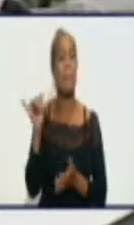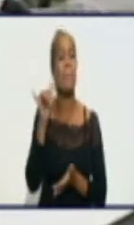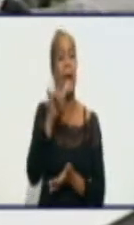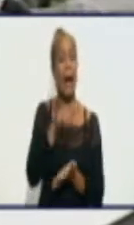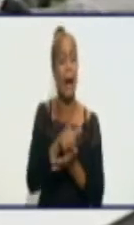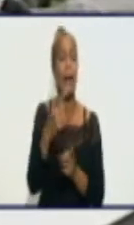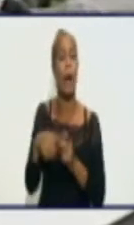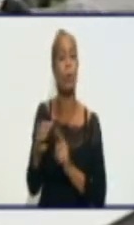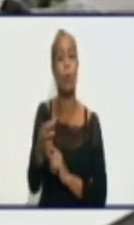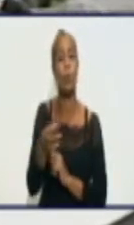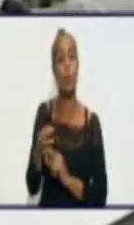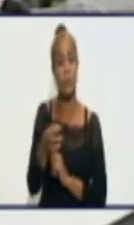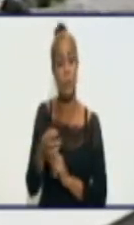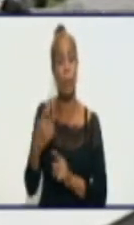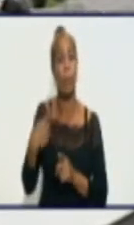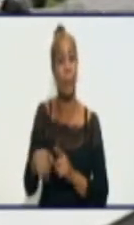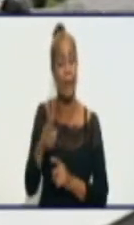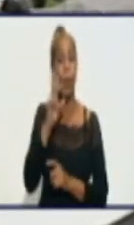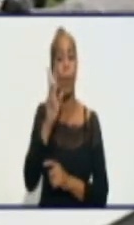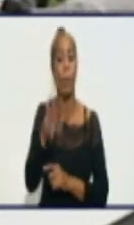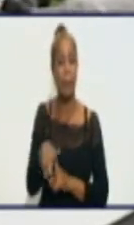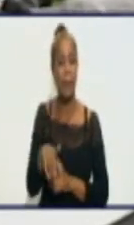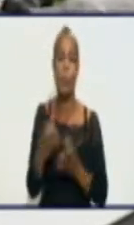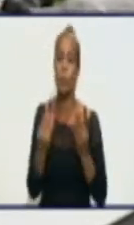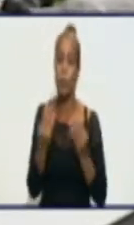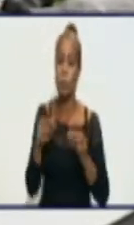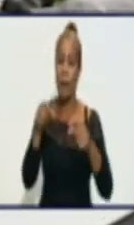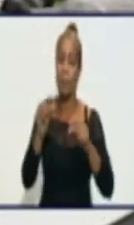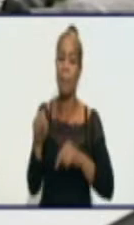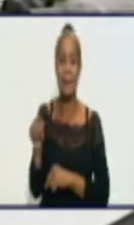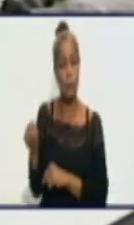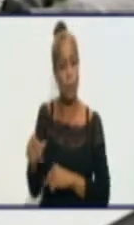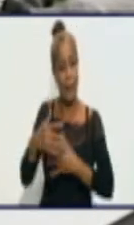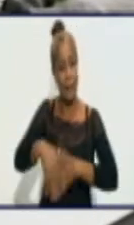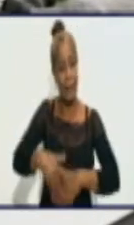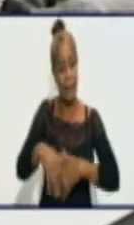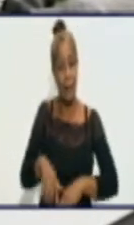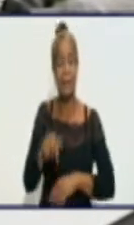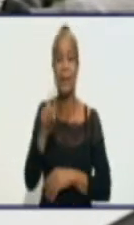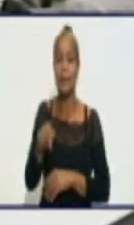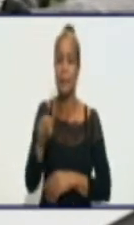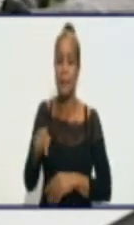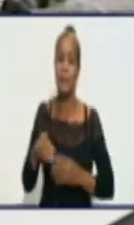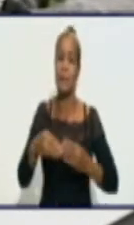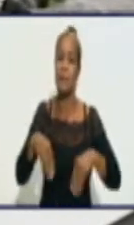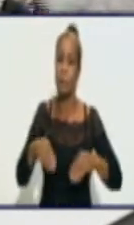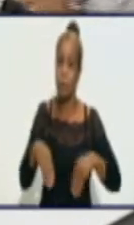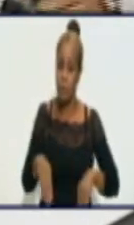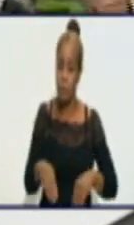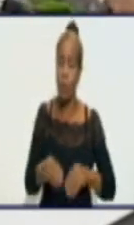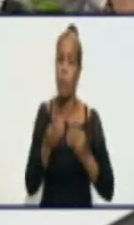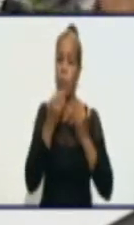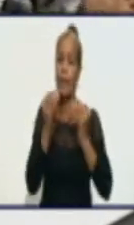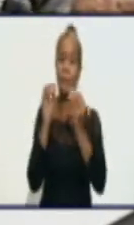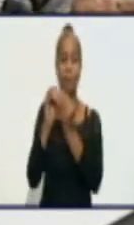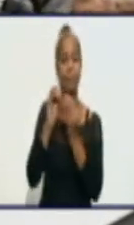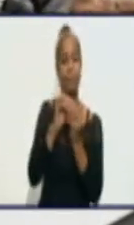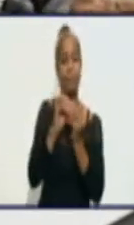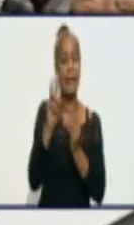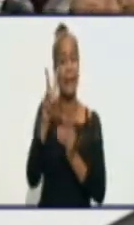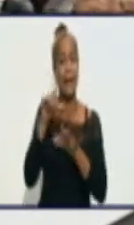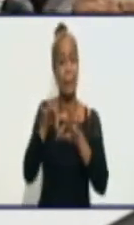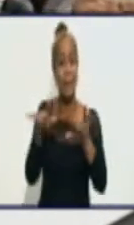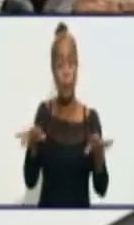últimos días la movilidad de personas es bastante alta. Y eso también, pues, puede conllevar a una dispersión del virus dentro de la capital